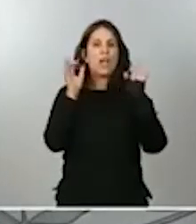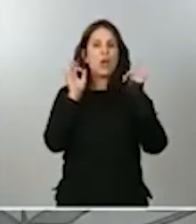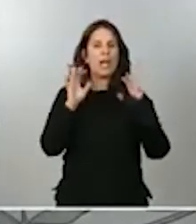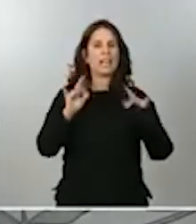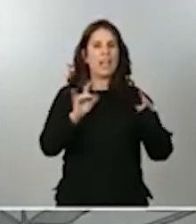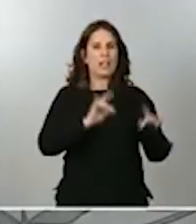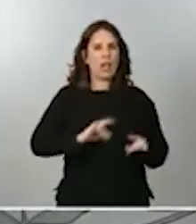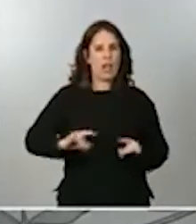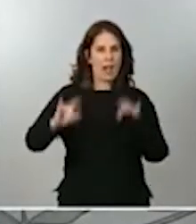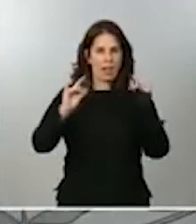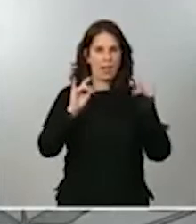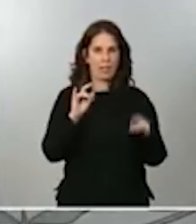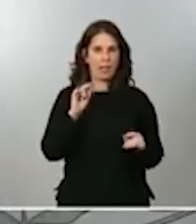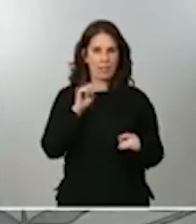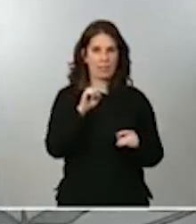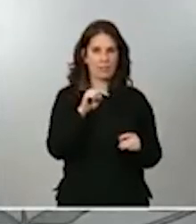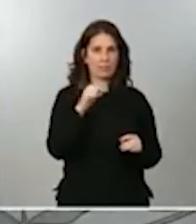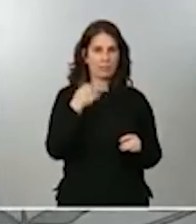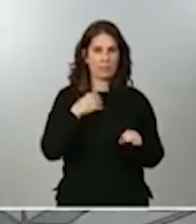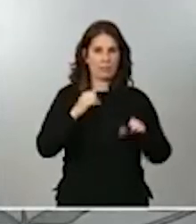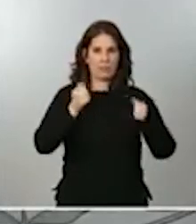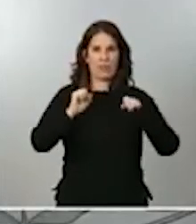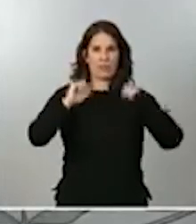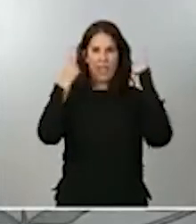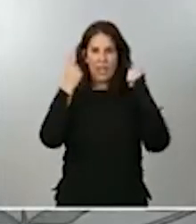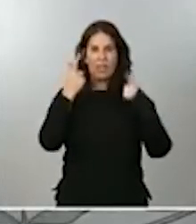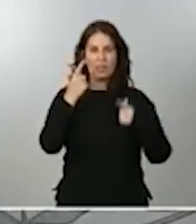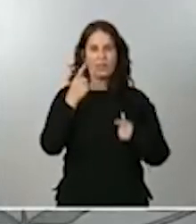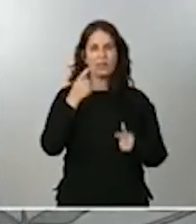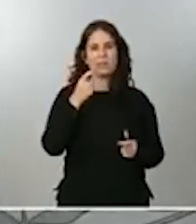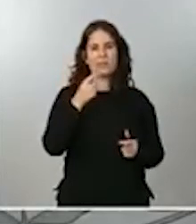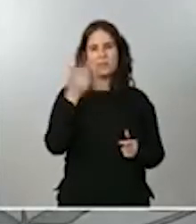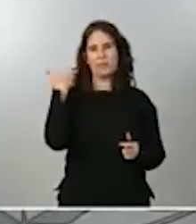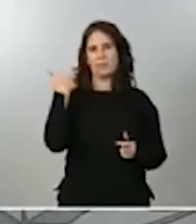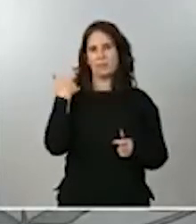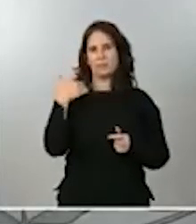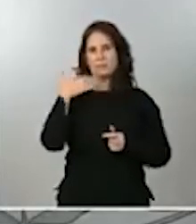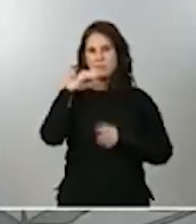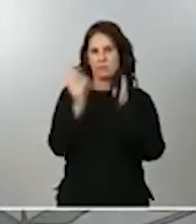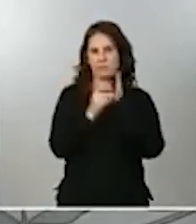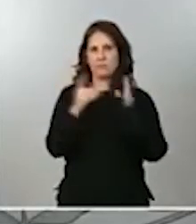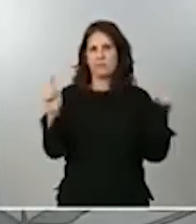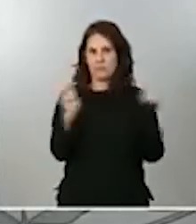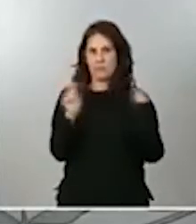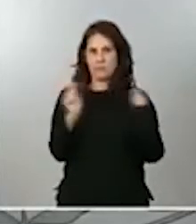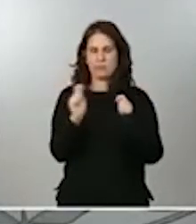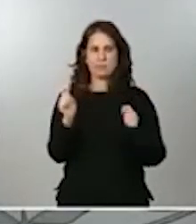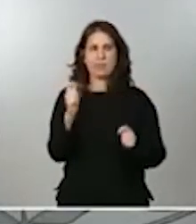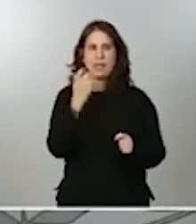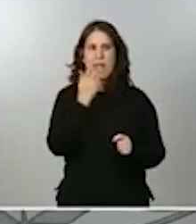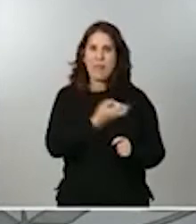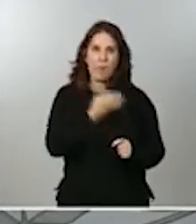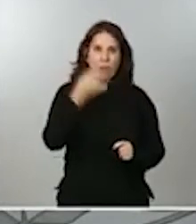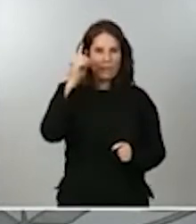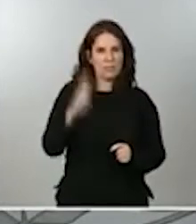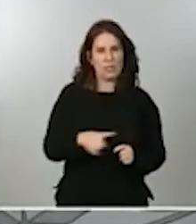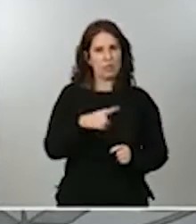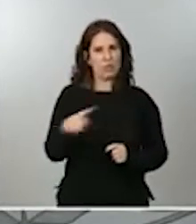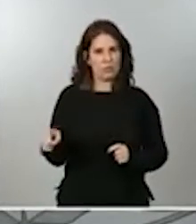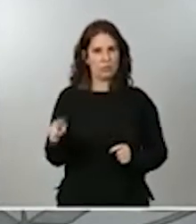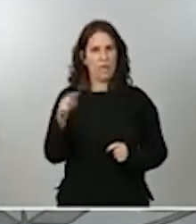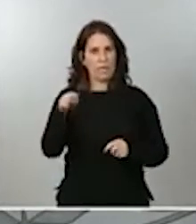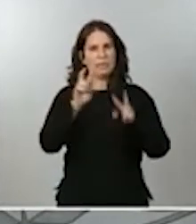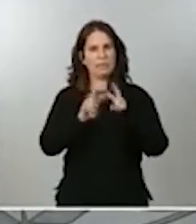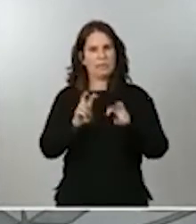entrado en vigor a raíz del establecimiento del decreto de alarma, si son las adecuadas y, por tanto, la vigencia